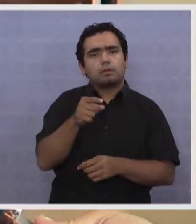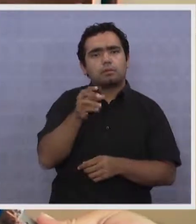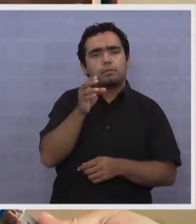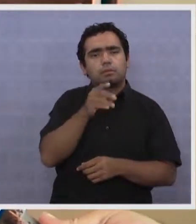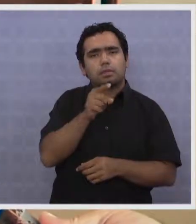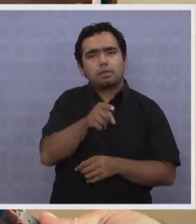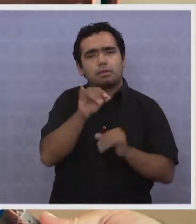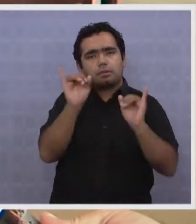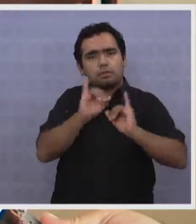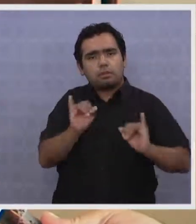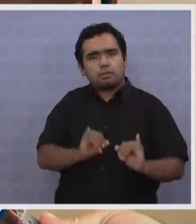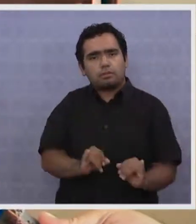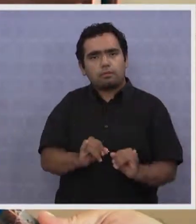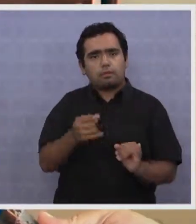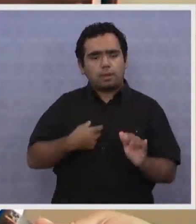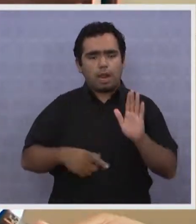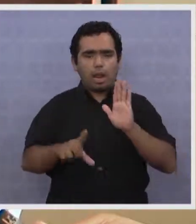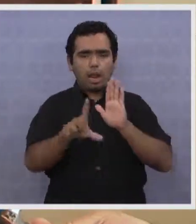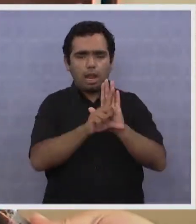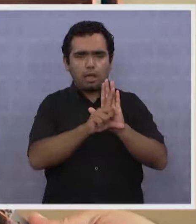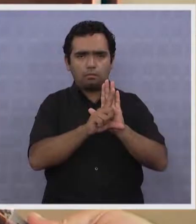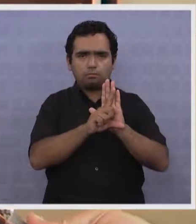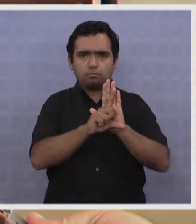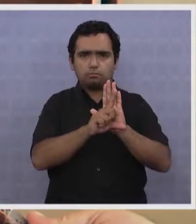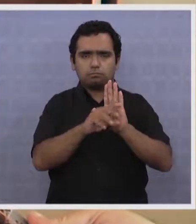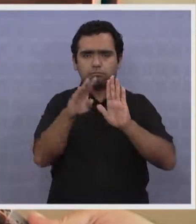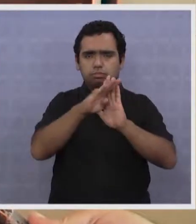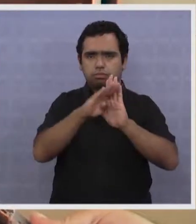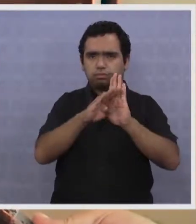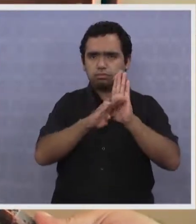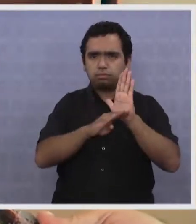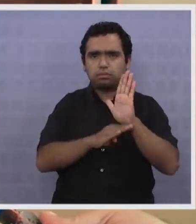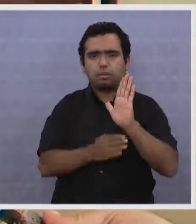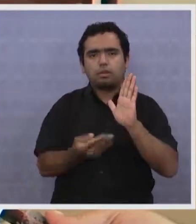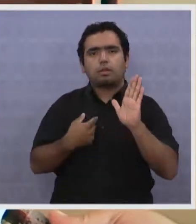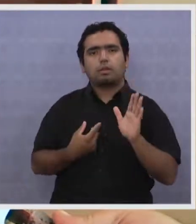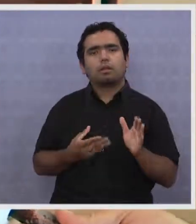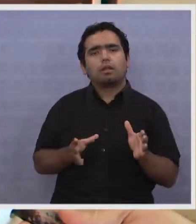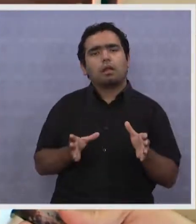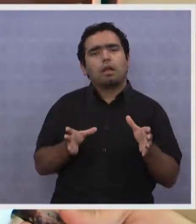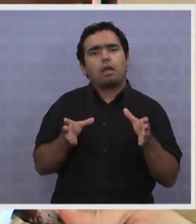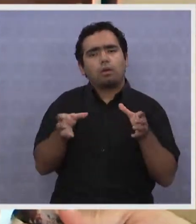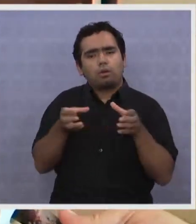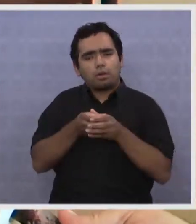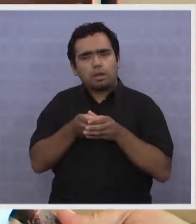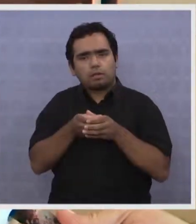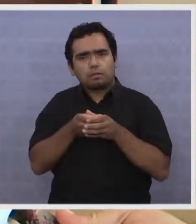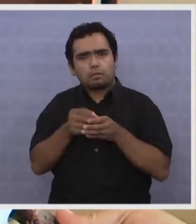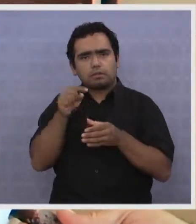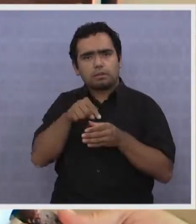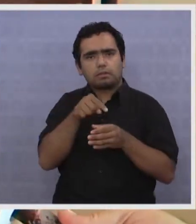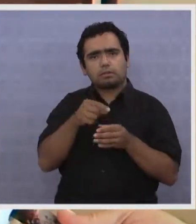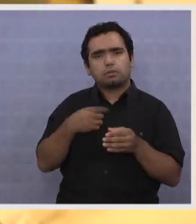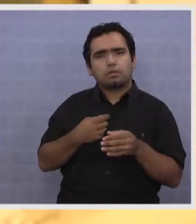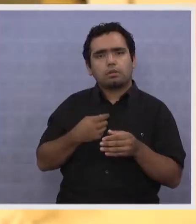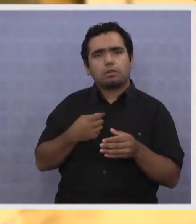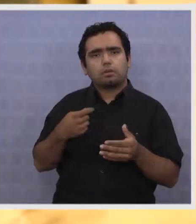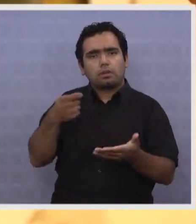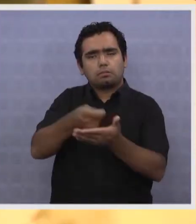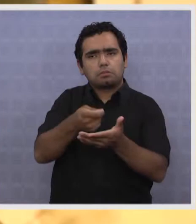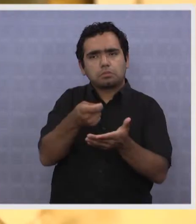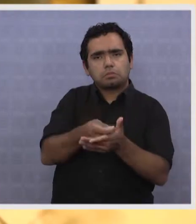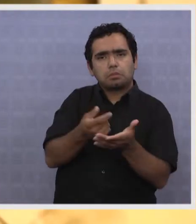Que de tal manera, digamos, condicionaron la ley, que en definitiva la organización de consumidores, bueno, la